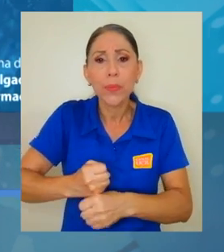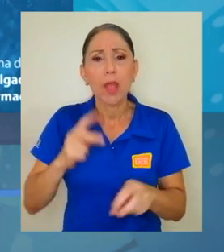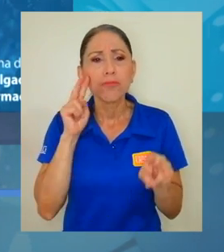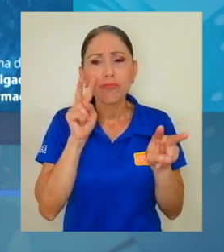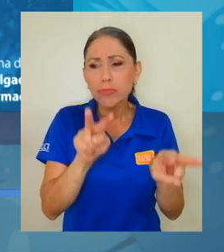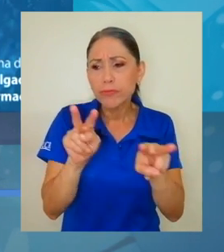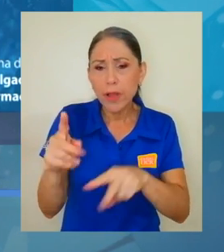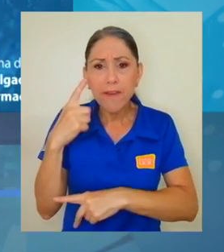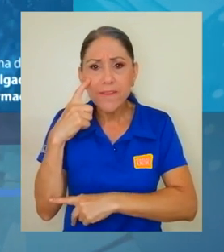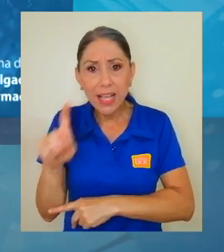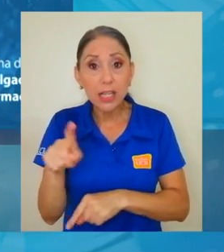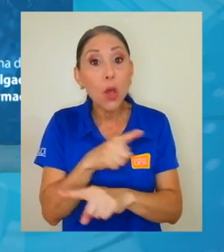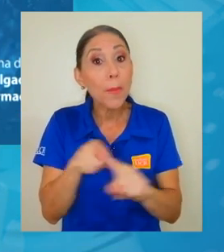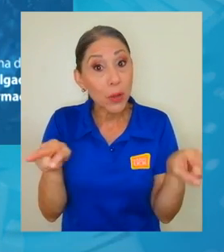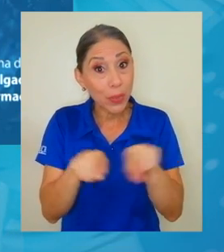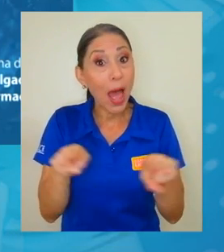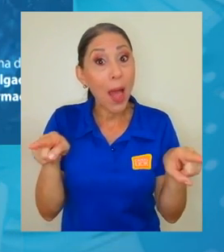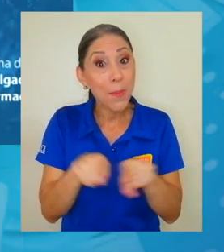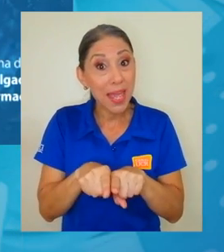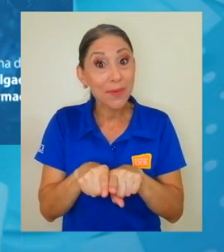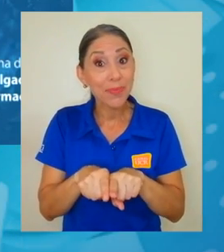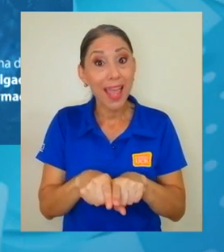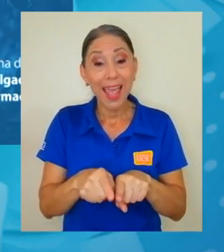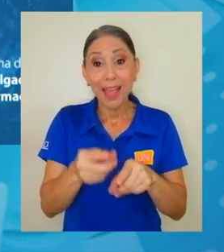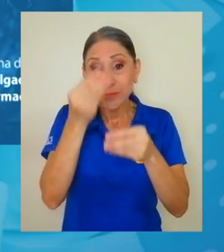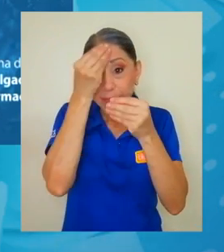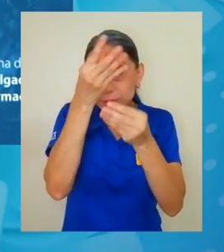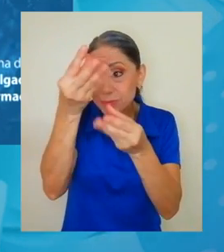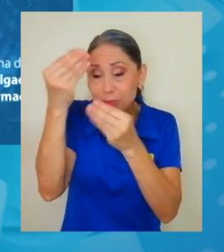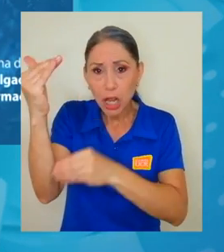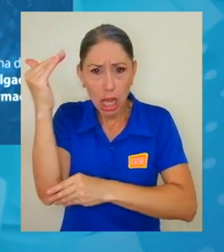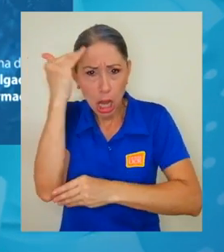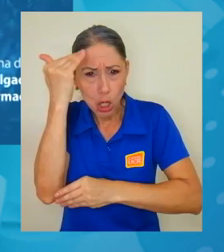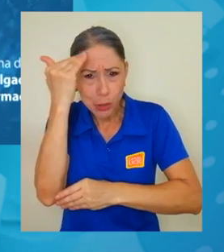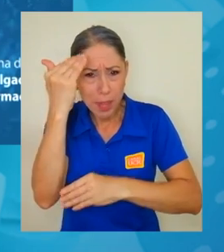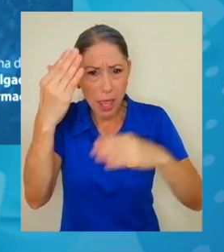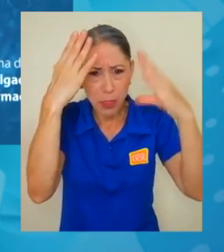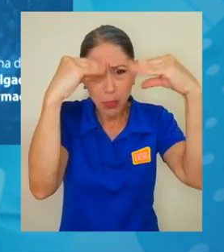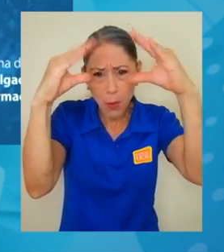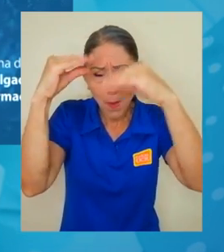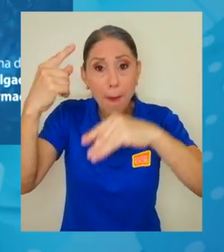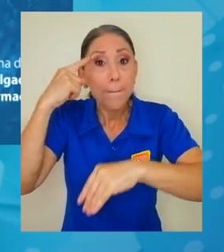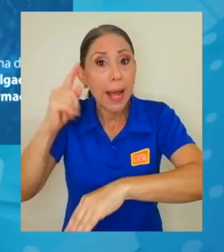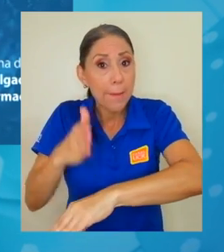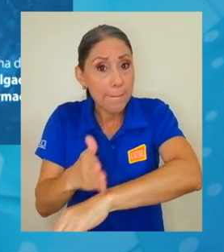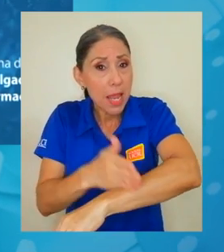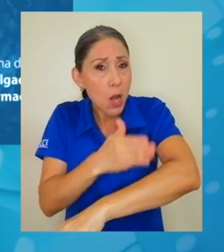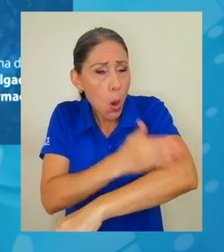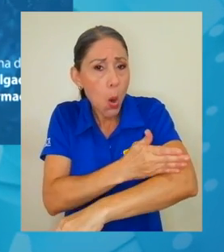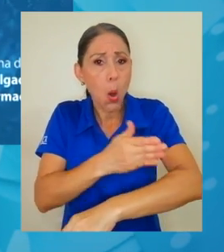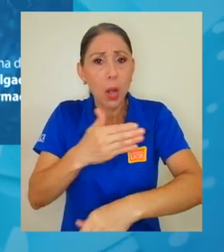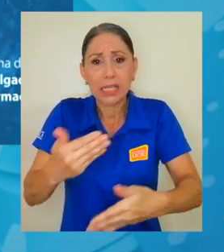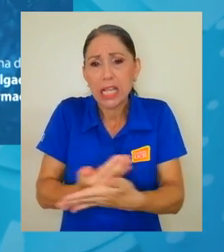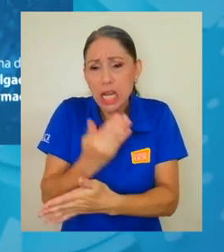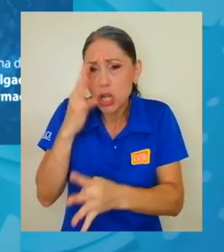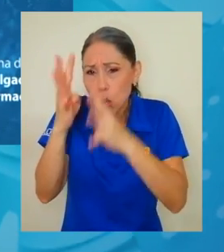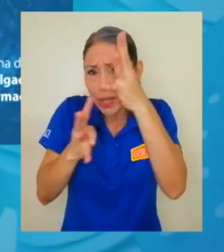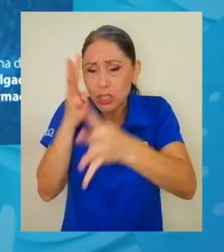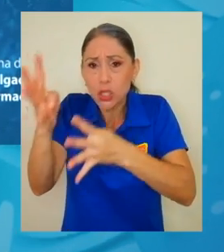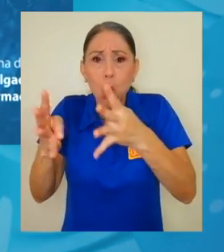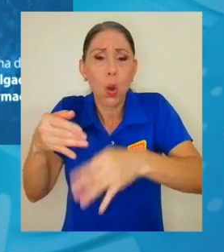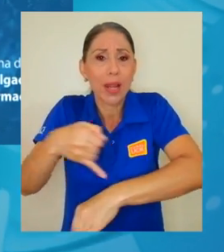fiscalización, pero también de generación de conocimiento en cuanto a las mejoras, innovaciones y demás en todo el tema que tiene que ver con la